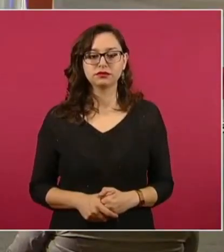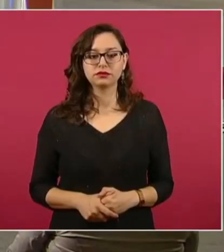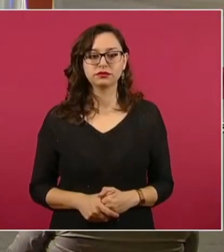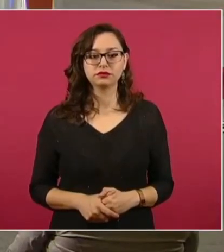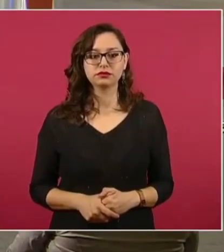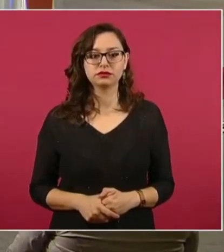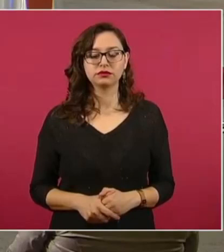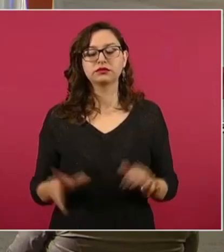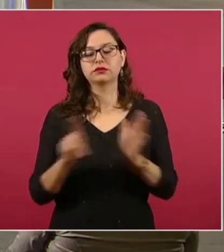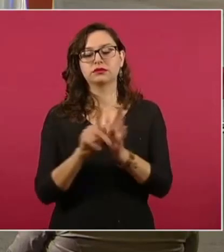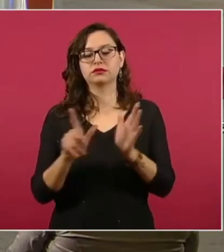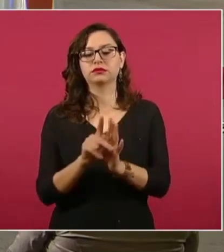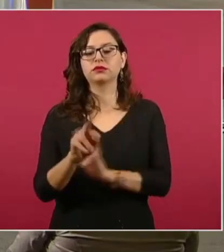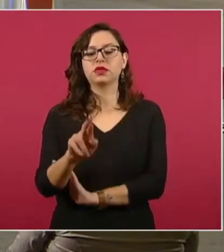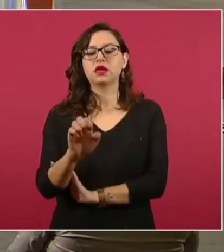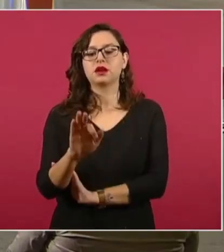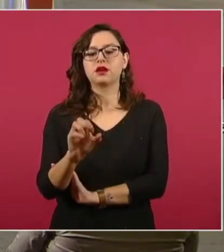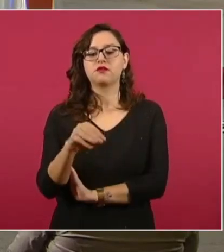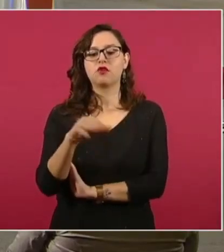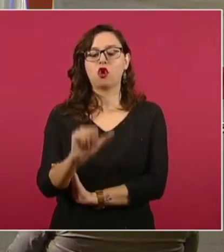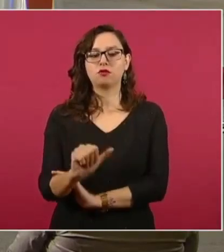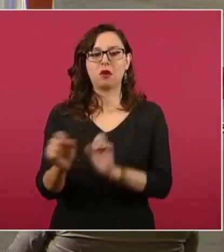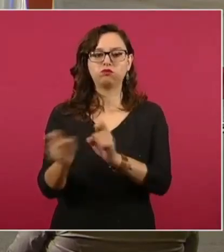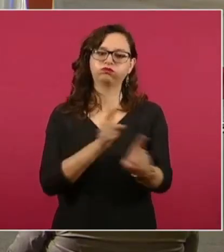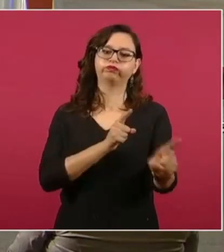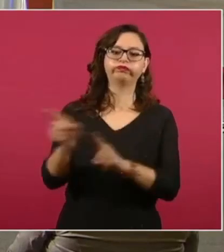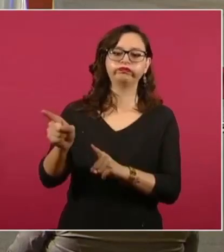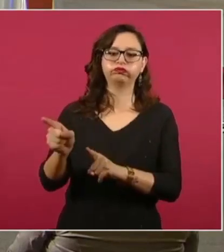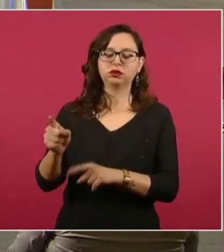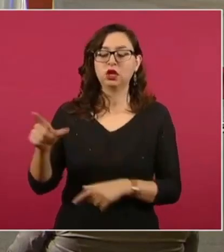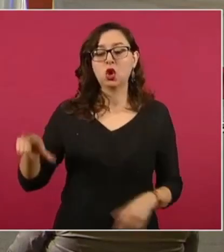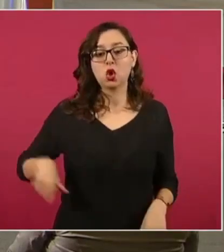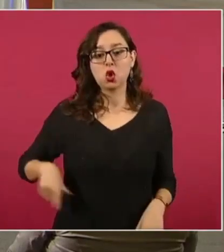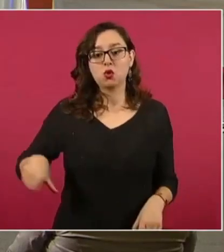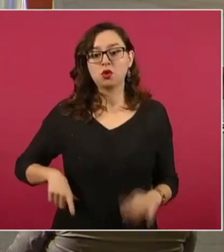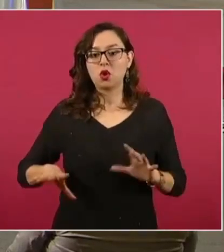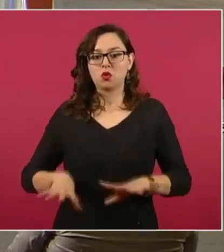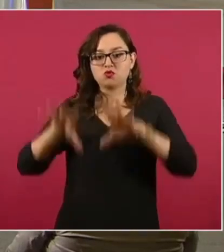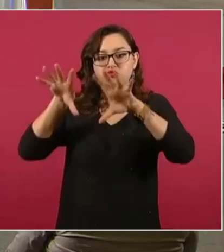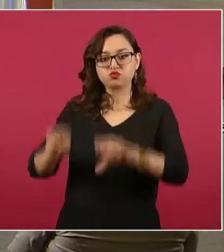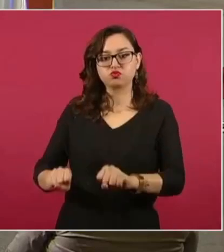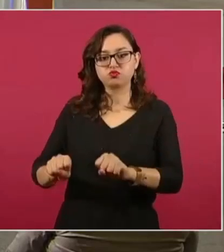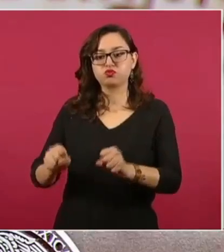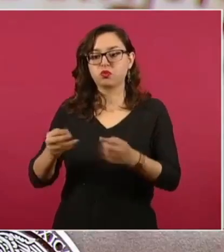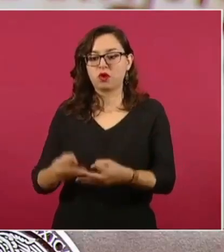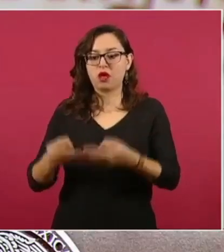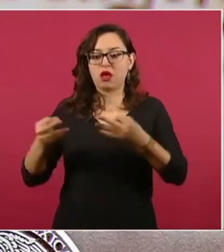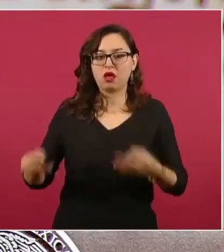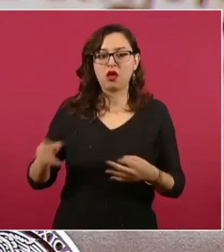El periódico Reforma acusa falsamente al gobierno de apropiarse ilegalmente 91